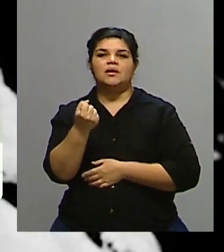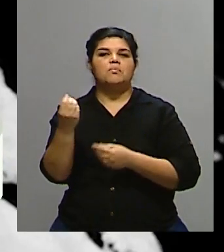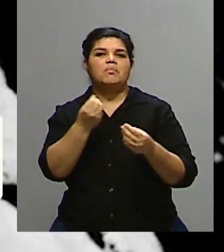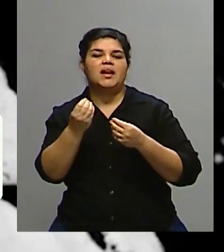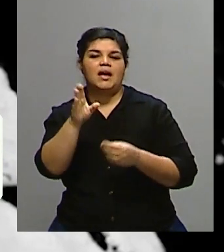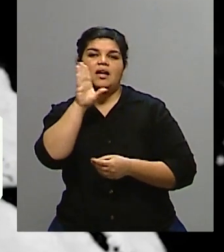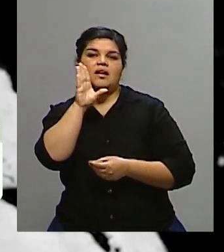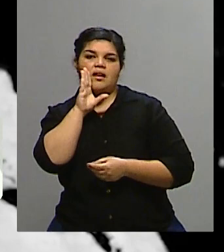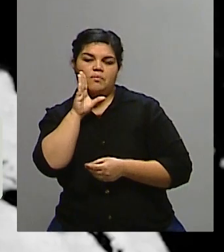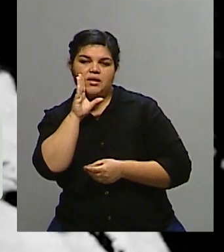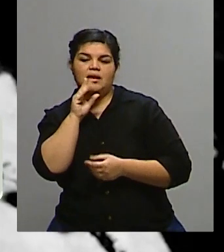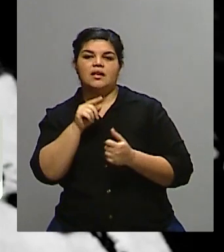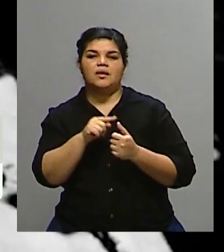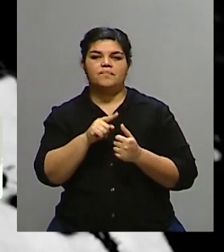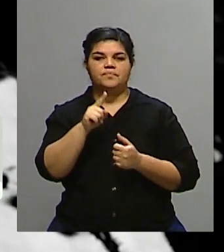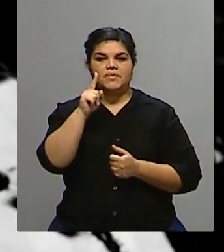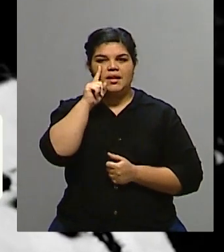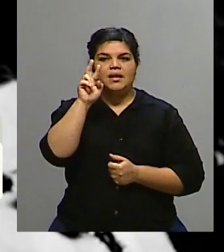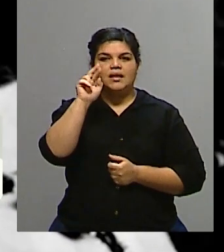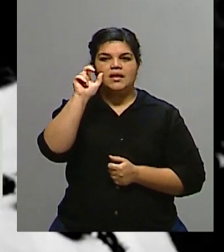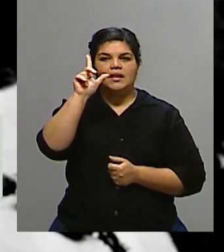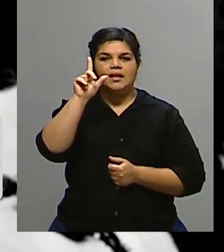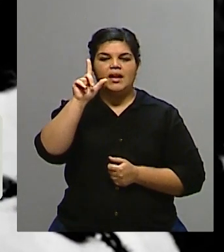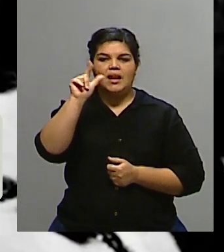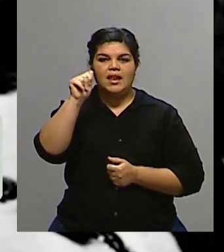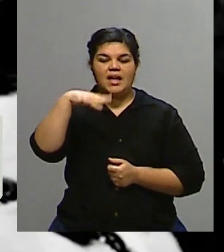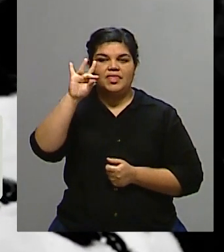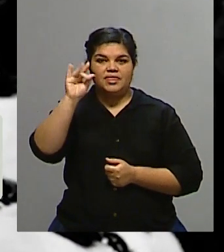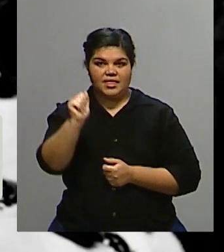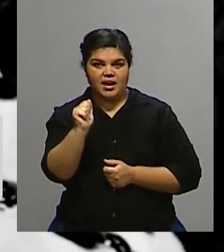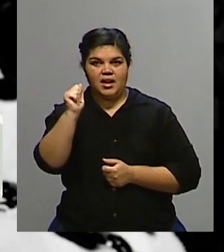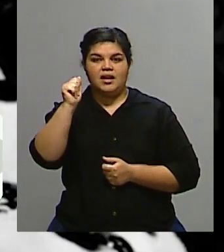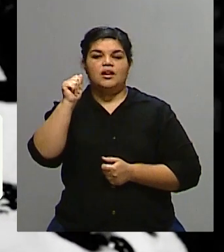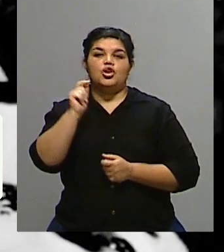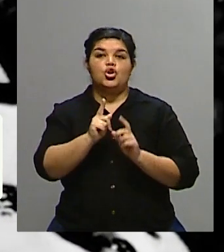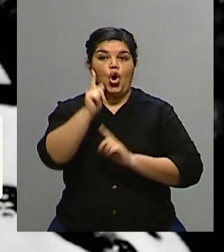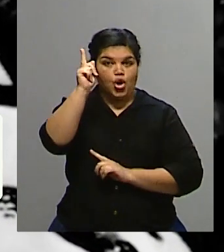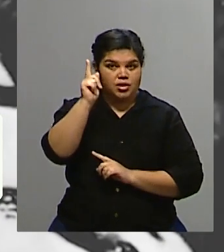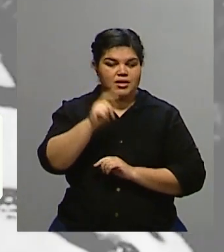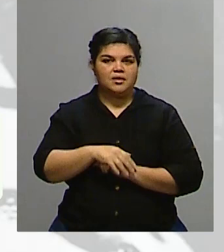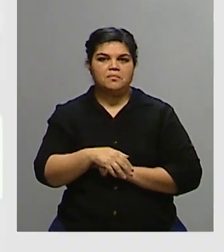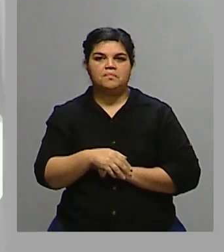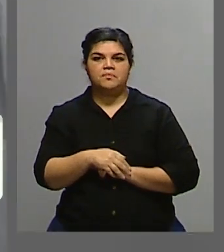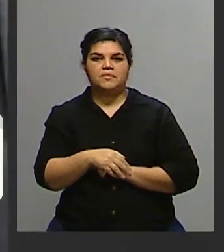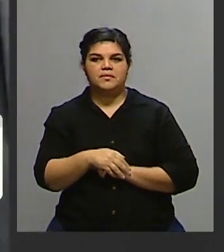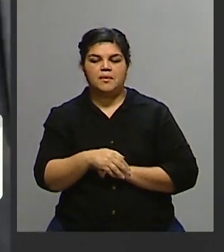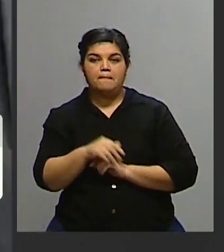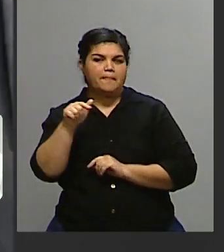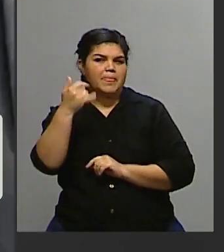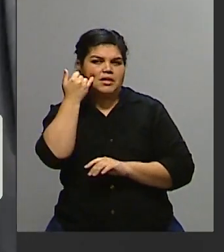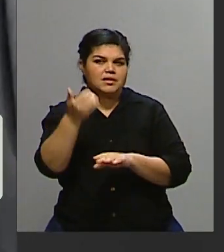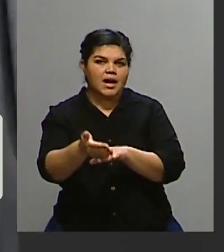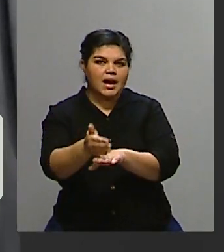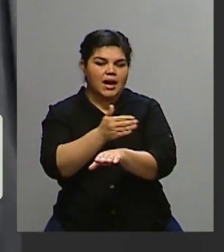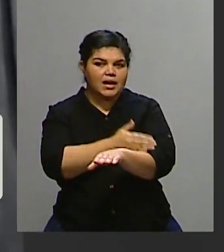Gran Bretaña y Irlanda del Norte, como decíamos antes, hace no muchos años hubo una votación para ver si